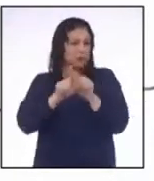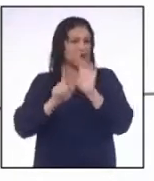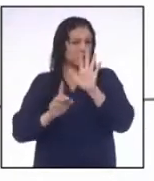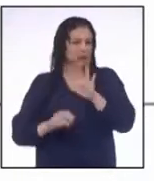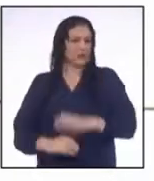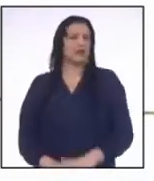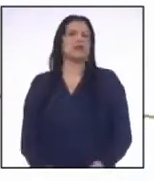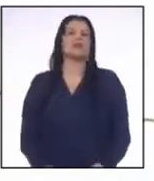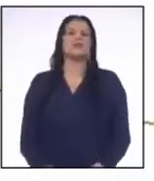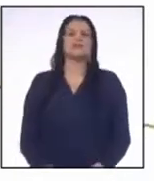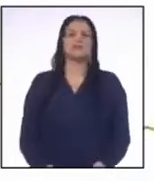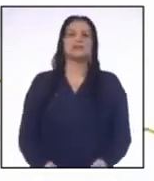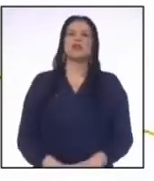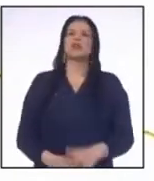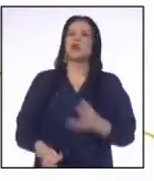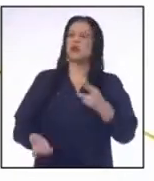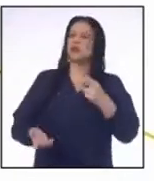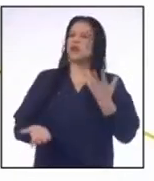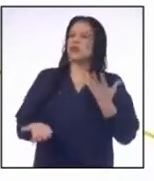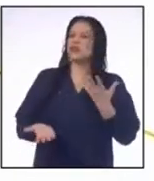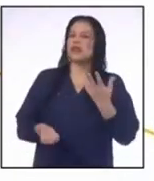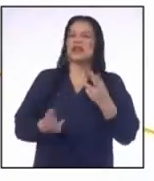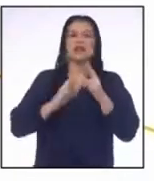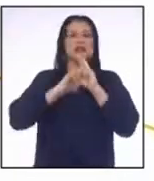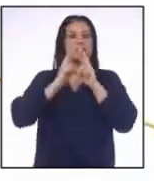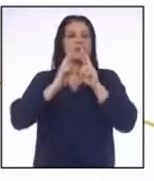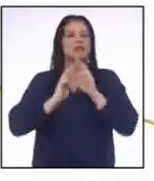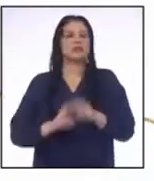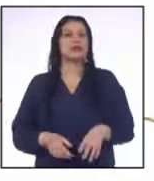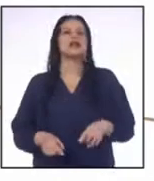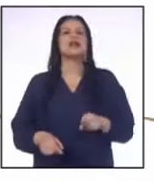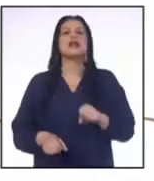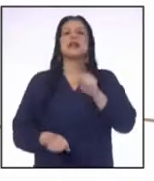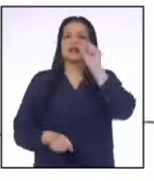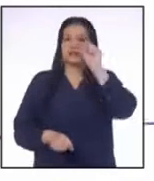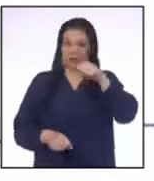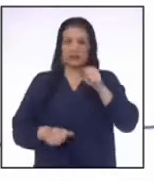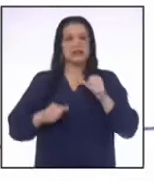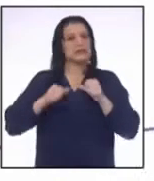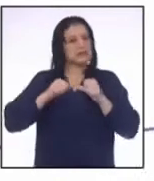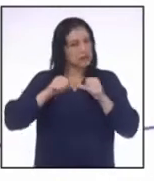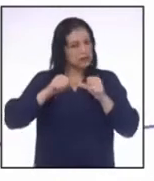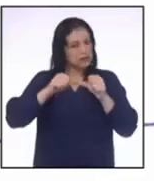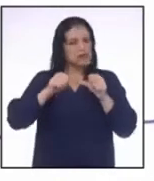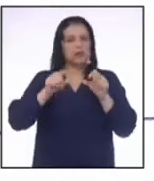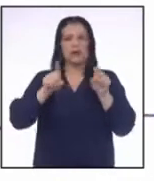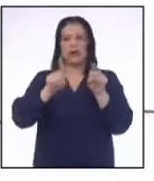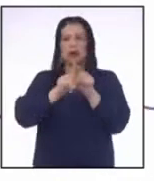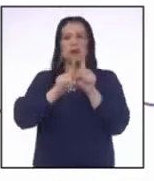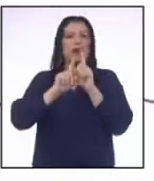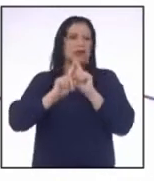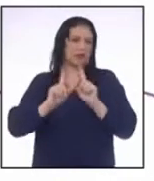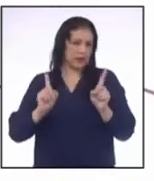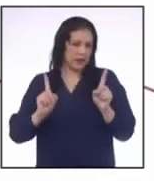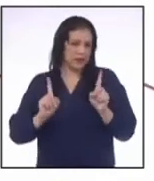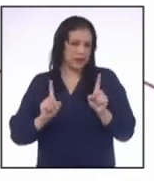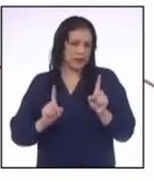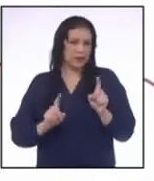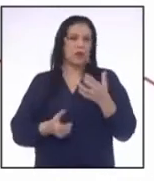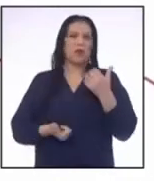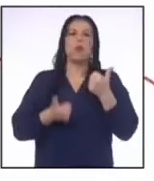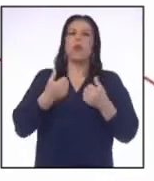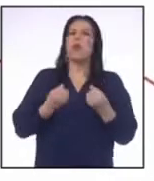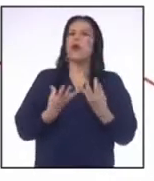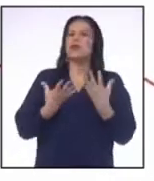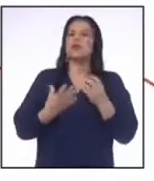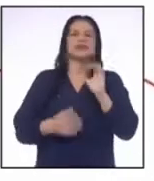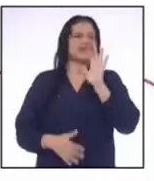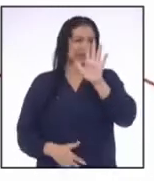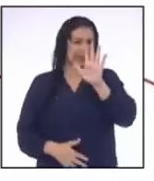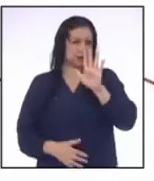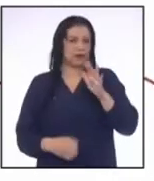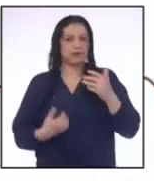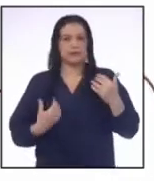5 Por lo que tendremos como respuesta que sí se sigue manteniendo la misma diferencia La cual es de 5